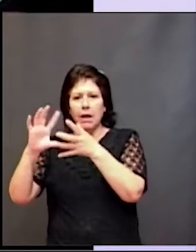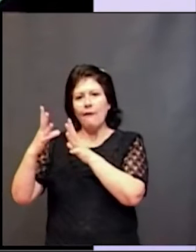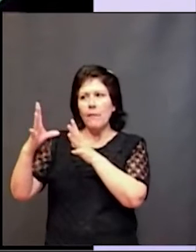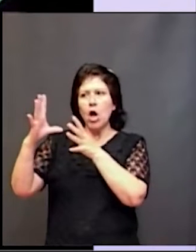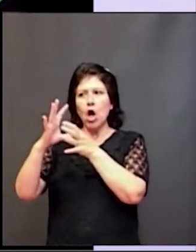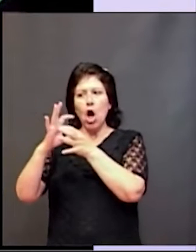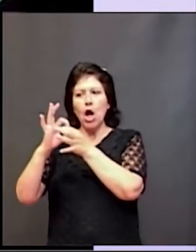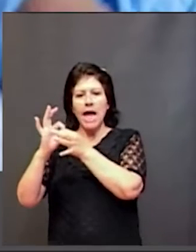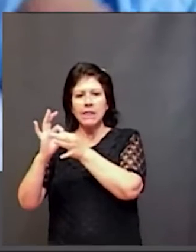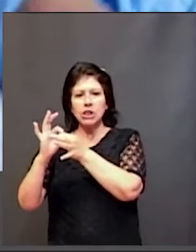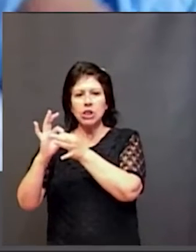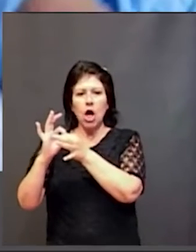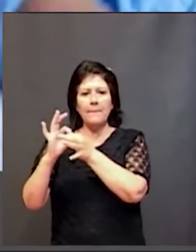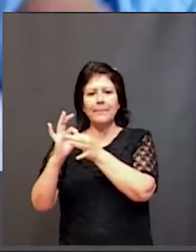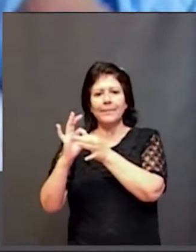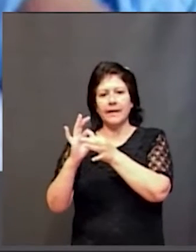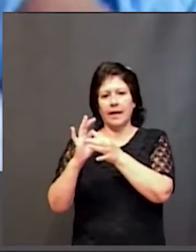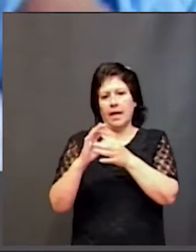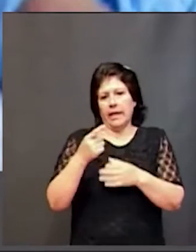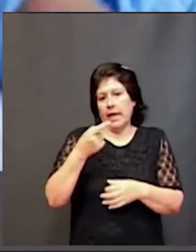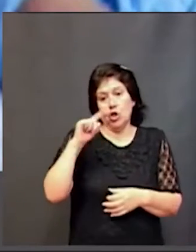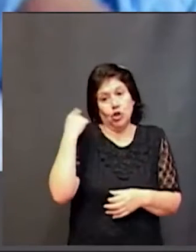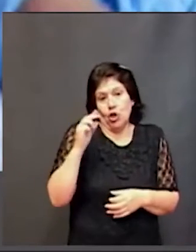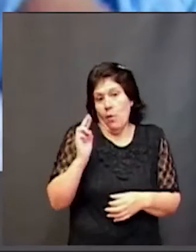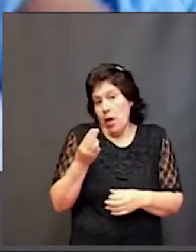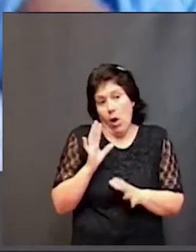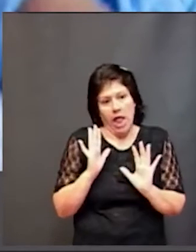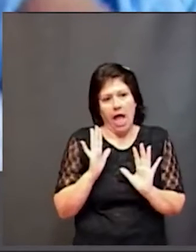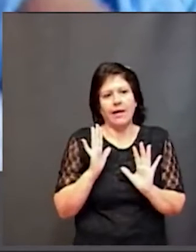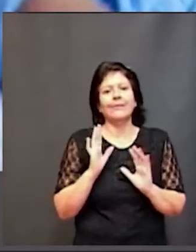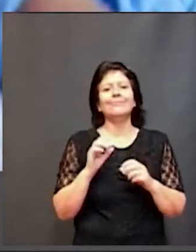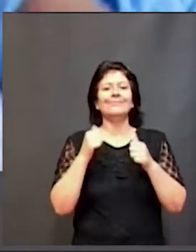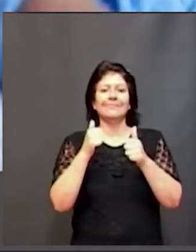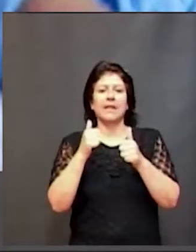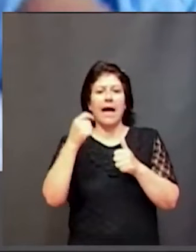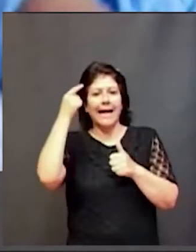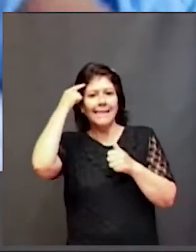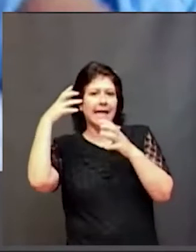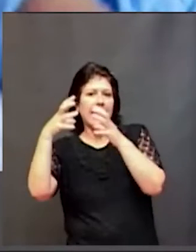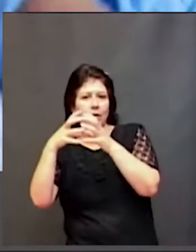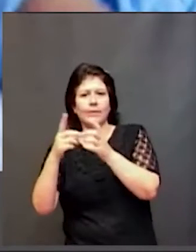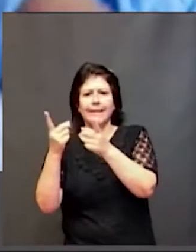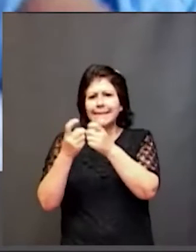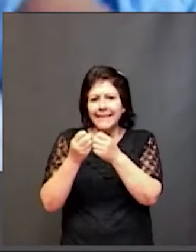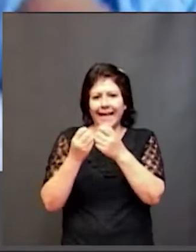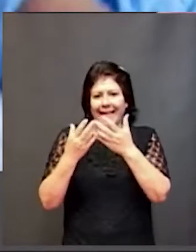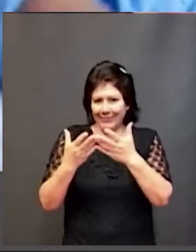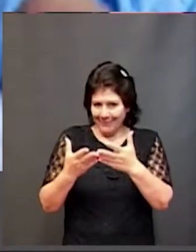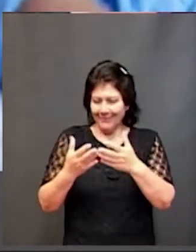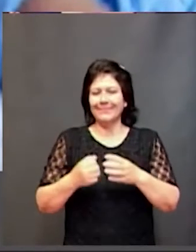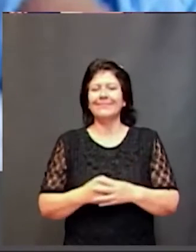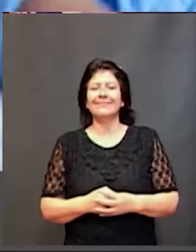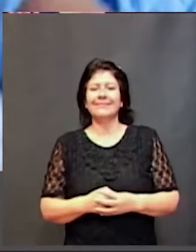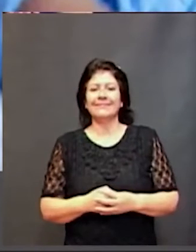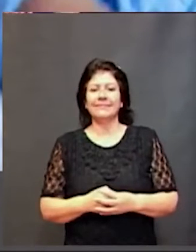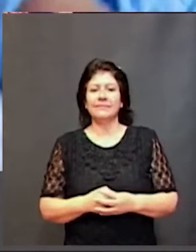último momento de nuestra vida una de las premisas por las cuales el cerebro necesita realmente para